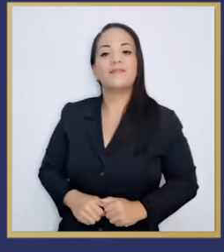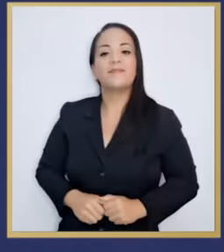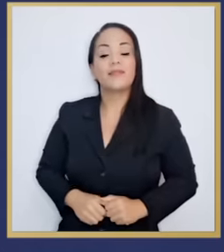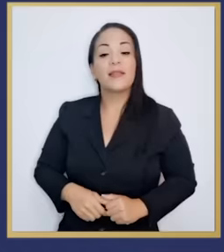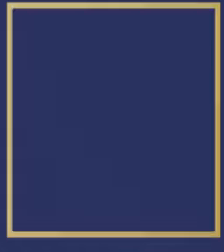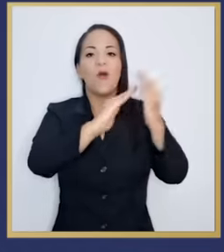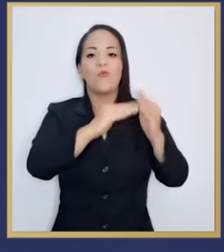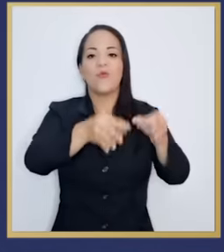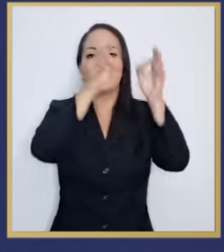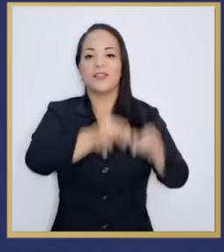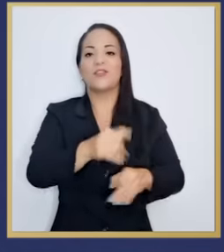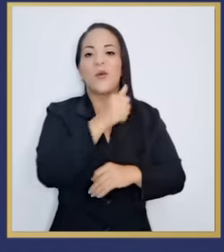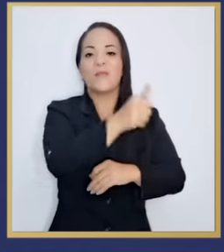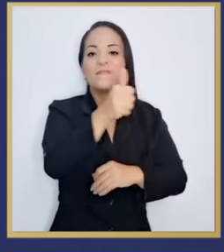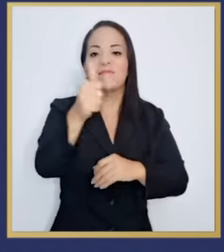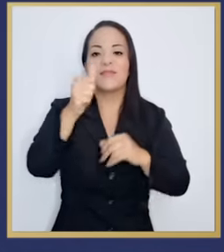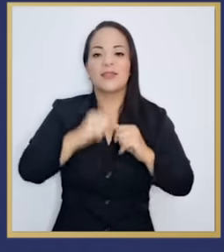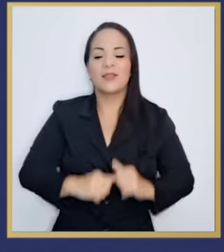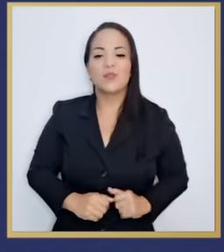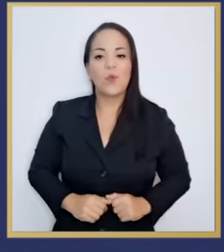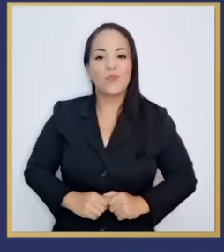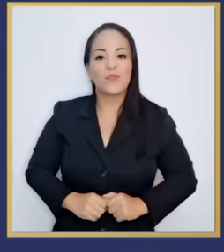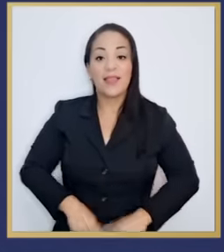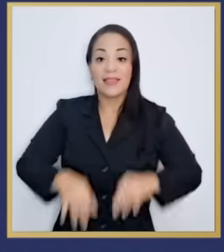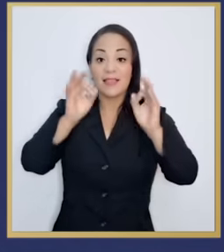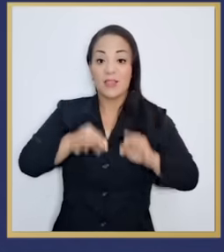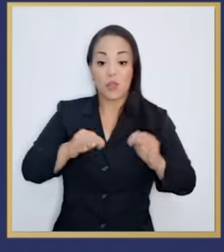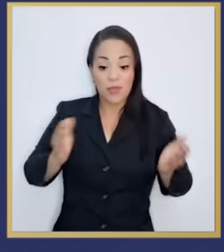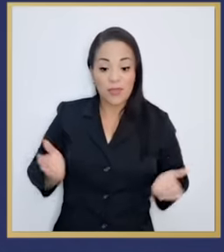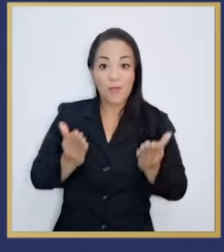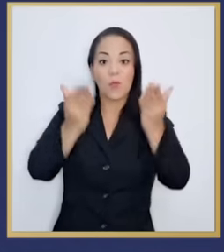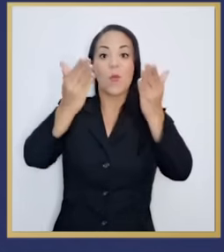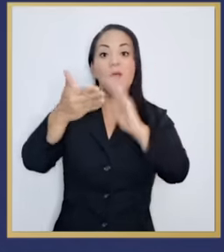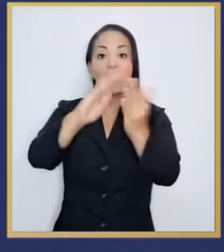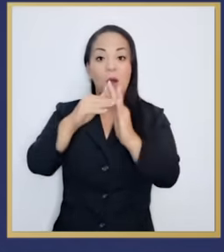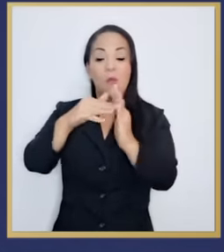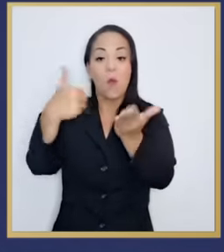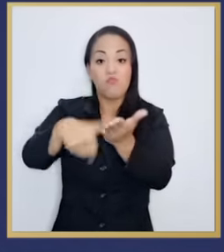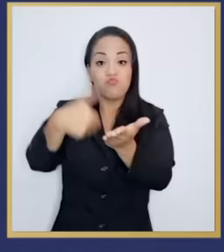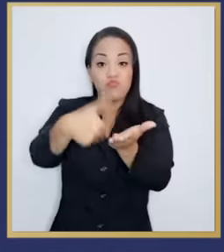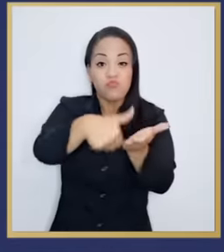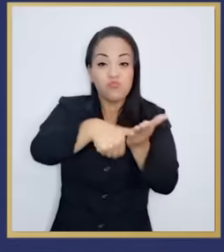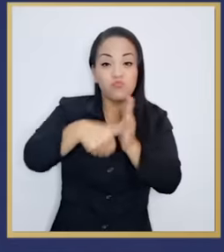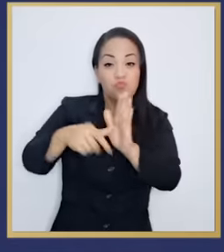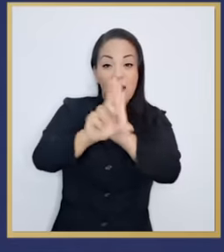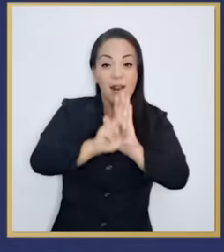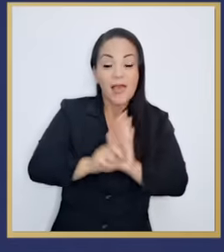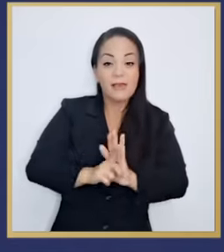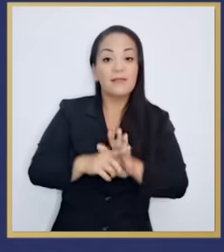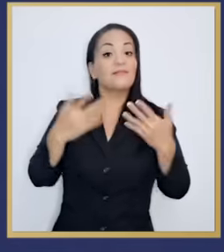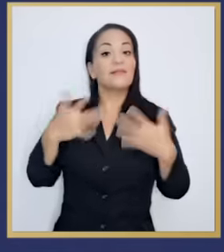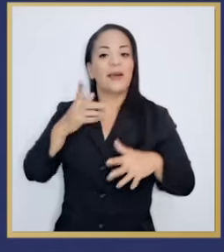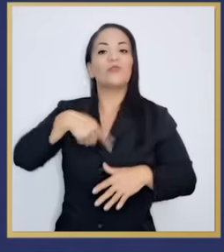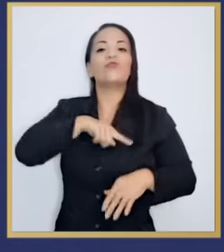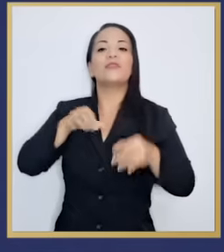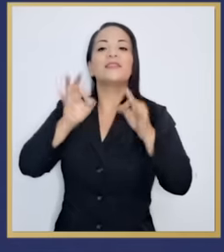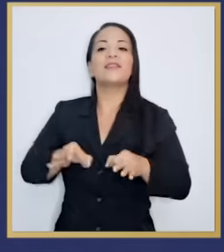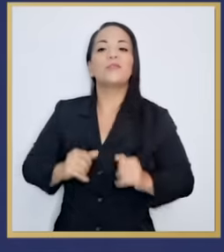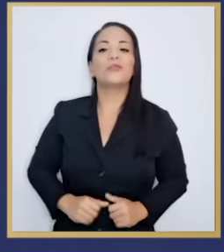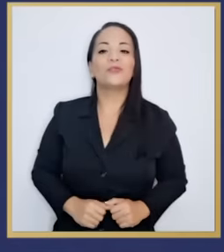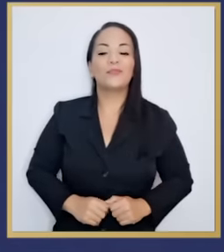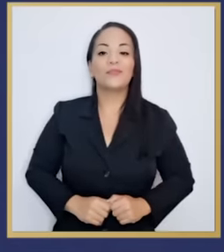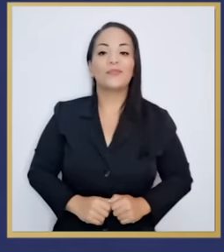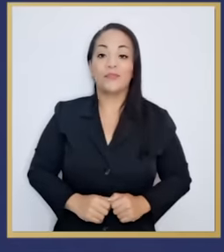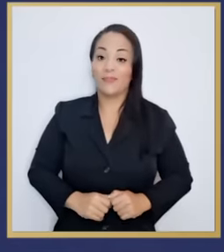fueron apoyamos la decisión de promover el referendo asegurado por la judíos y de